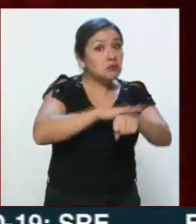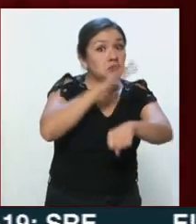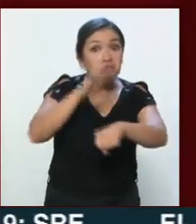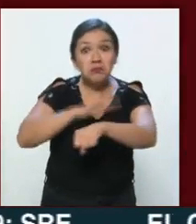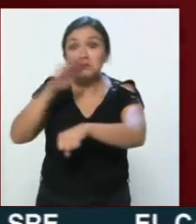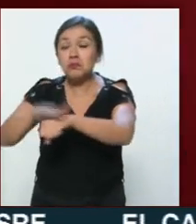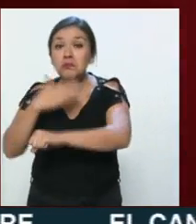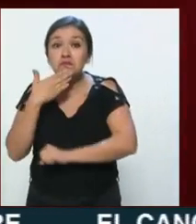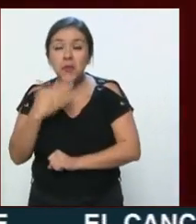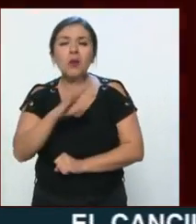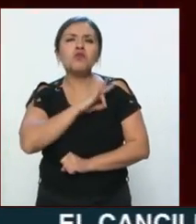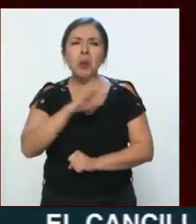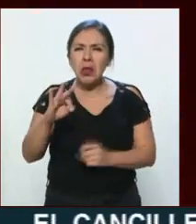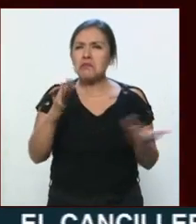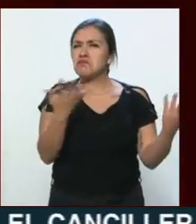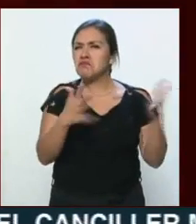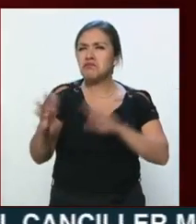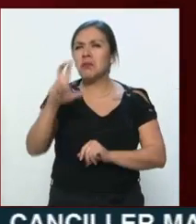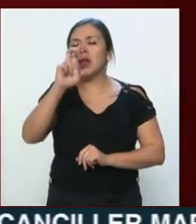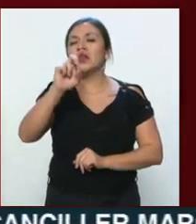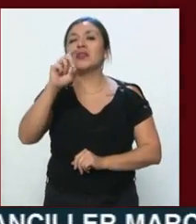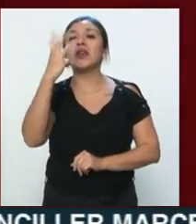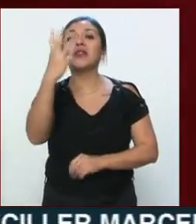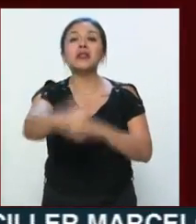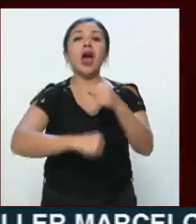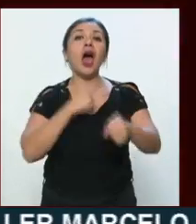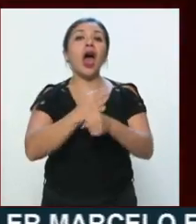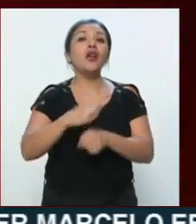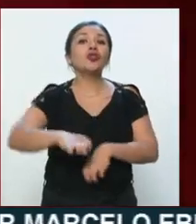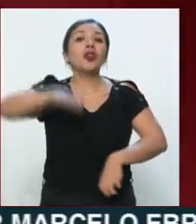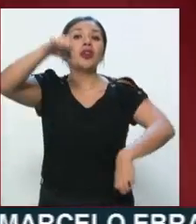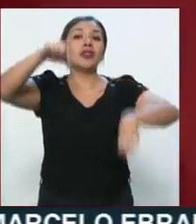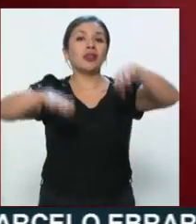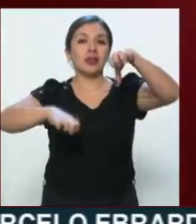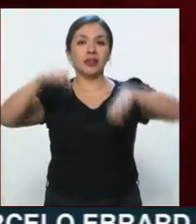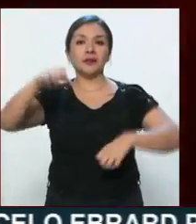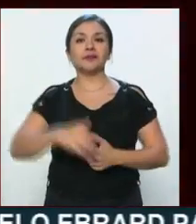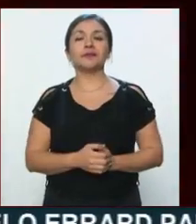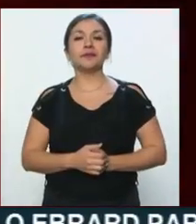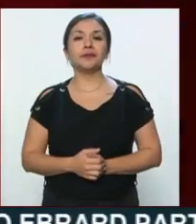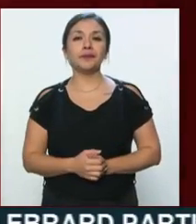lo harían con un promedio de 33 años de edad.